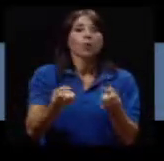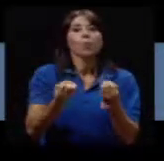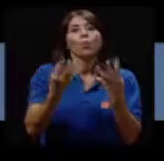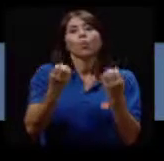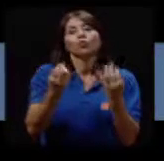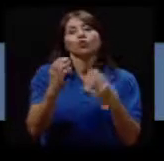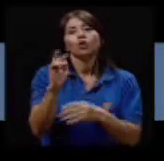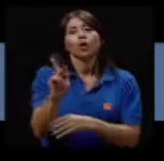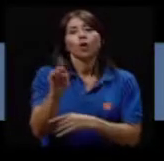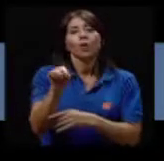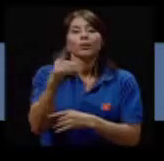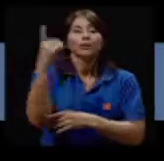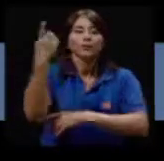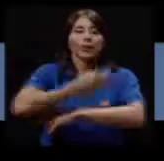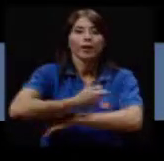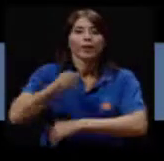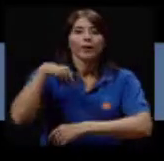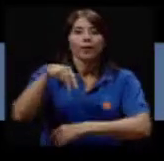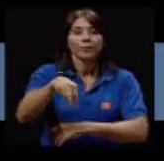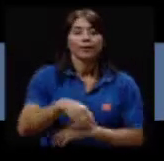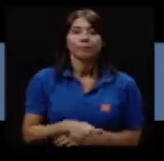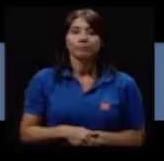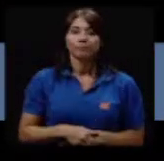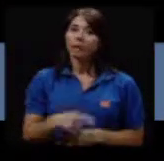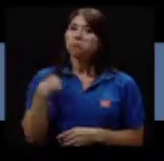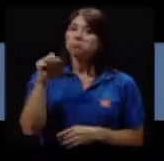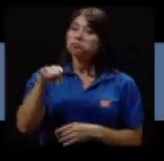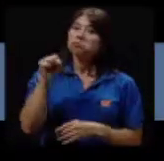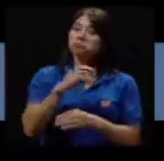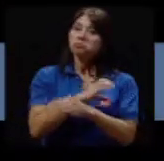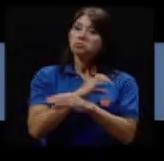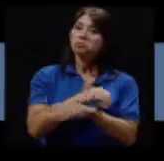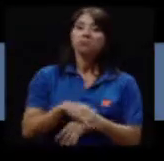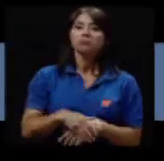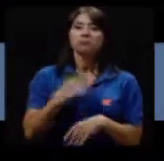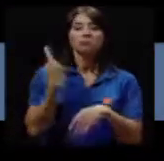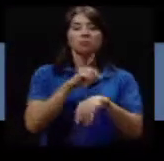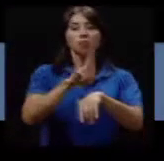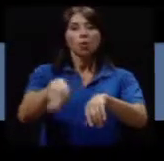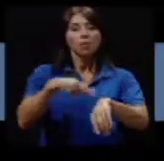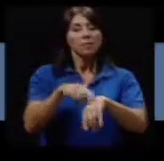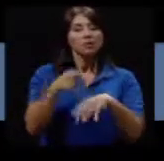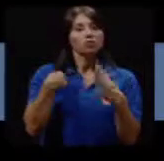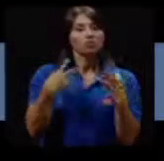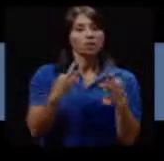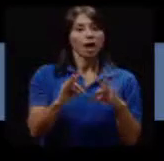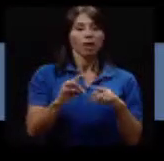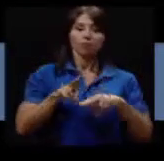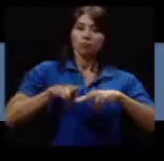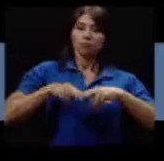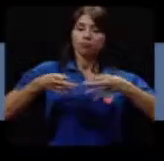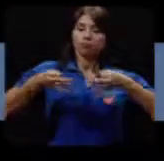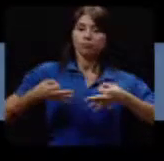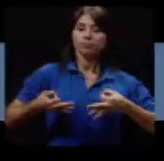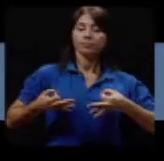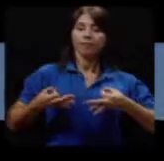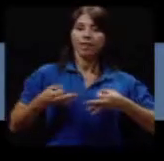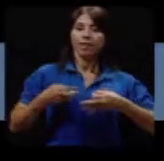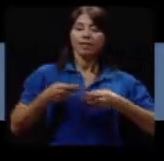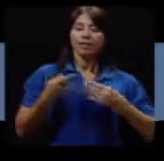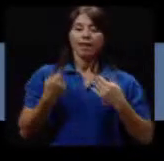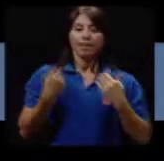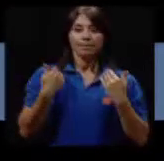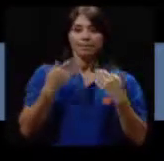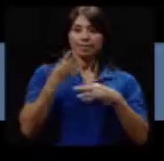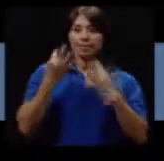en kilómetros diarios que uno camina si normalmente trato de mantener una postura